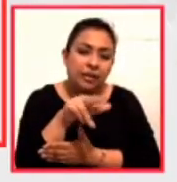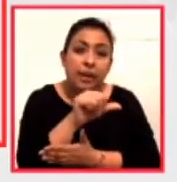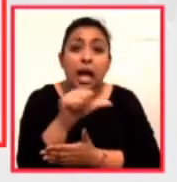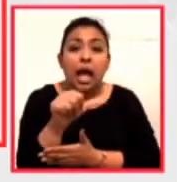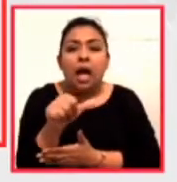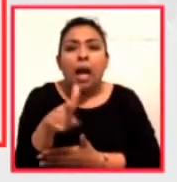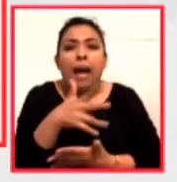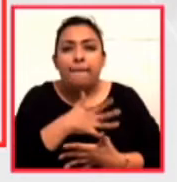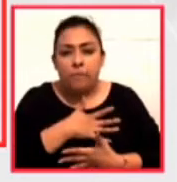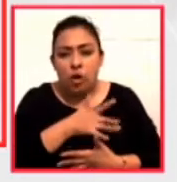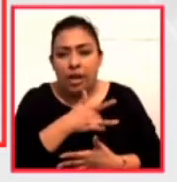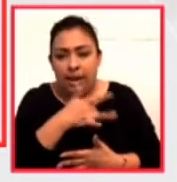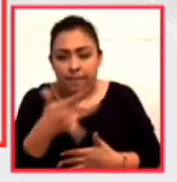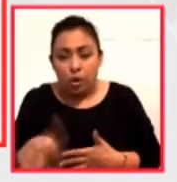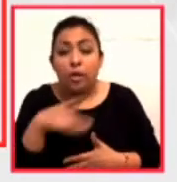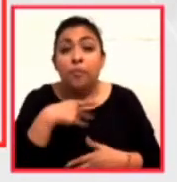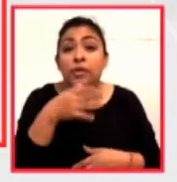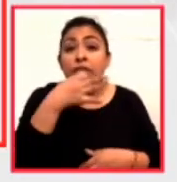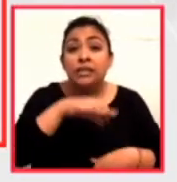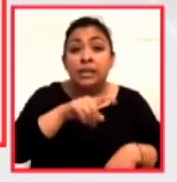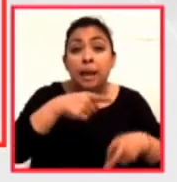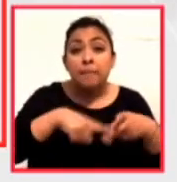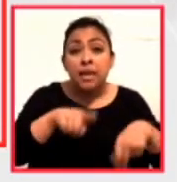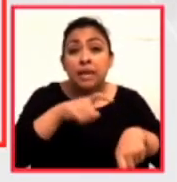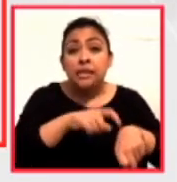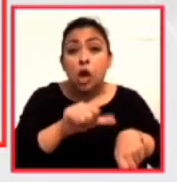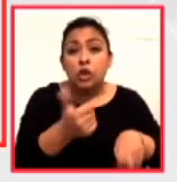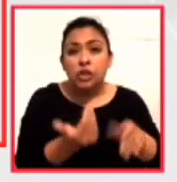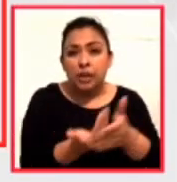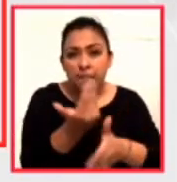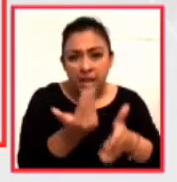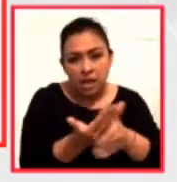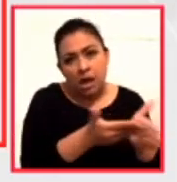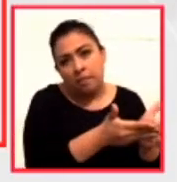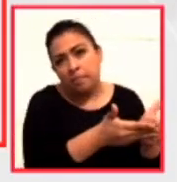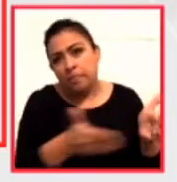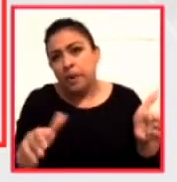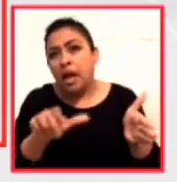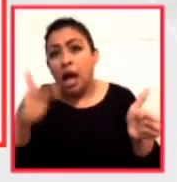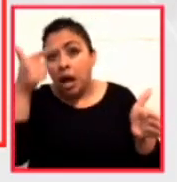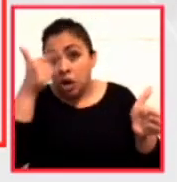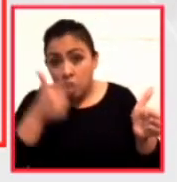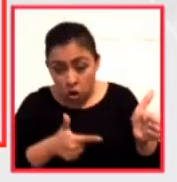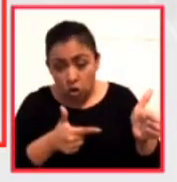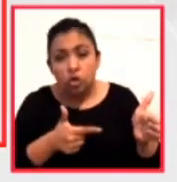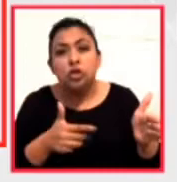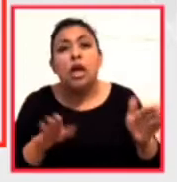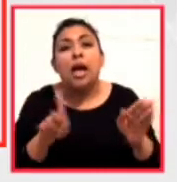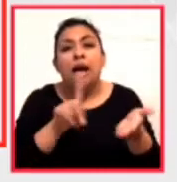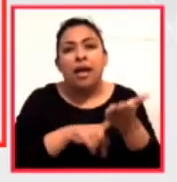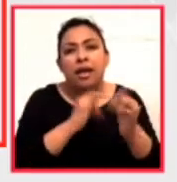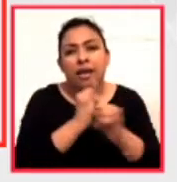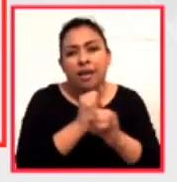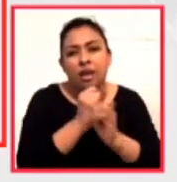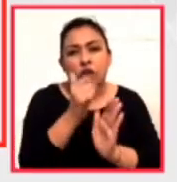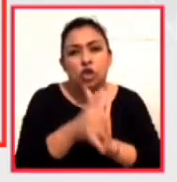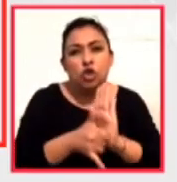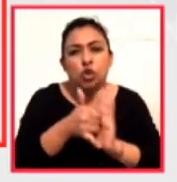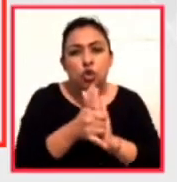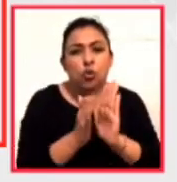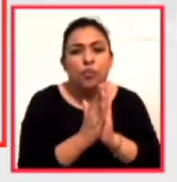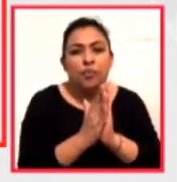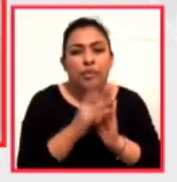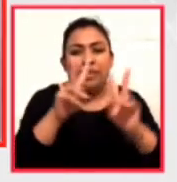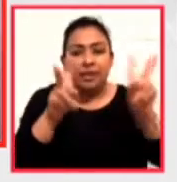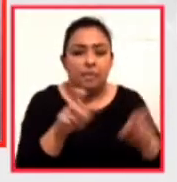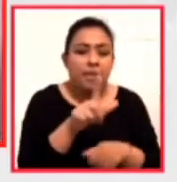La celebración comenzará a las once de la mañana y se extenderá hasta la noche a través de la cuenta de YouTube Libro Zunam.